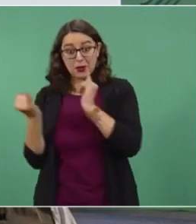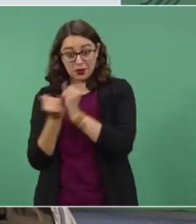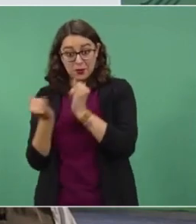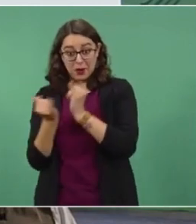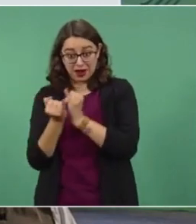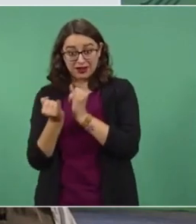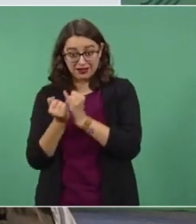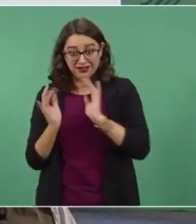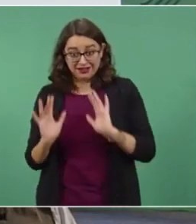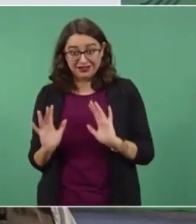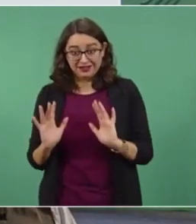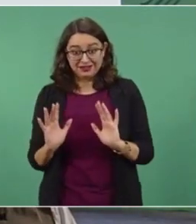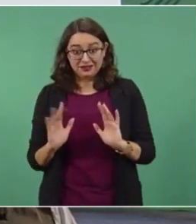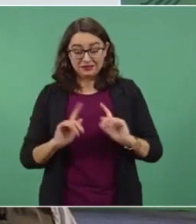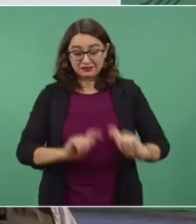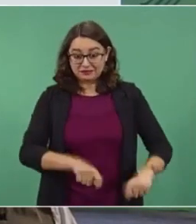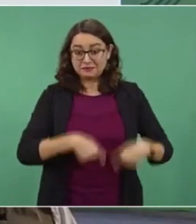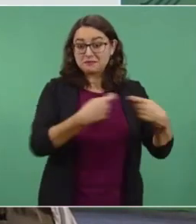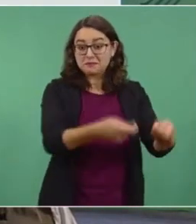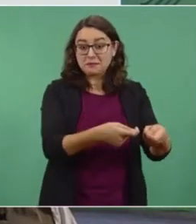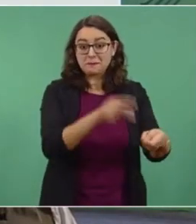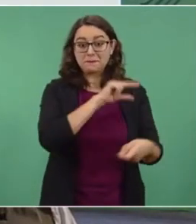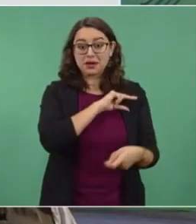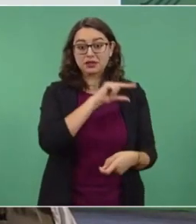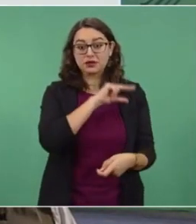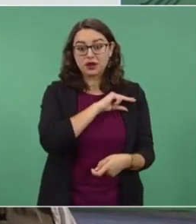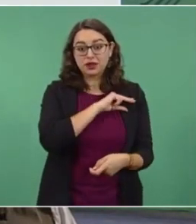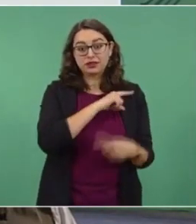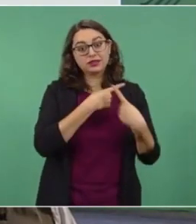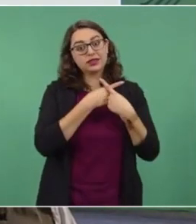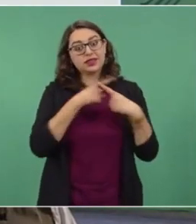privados el mercado. Y este es México,